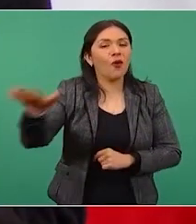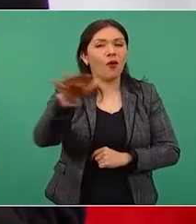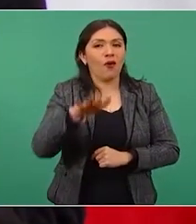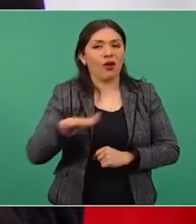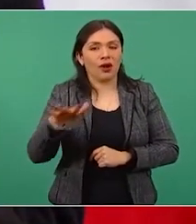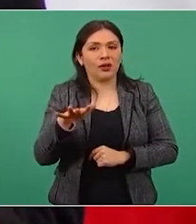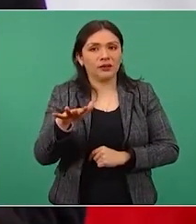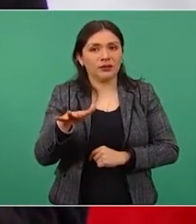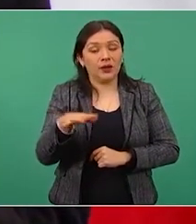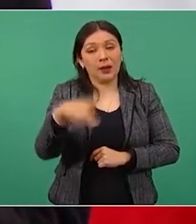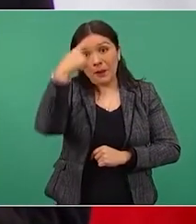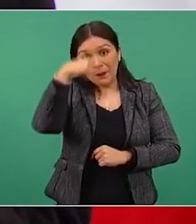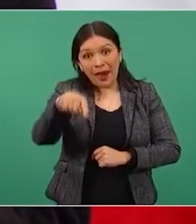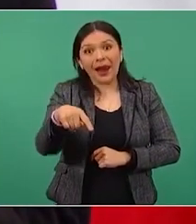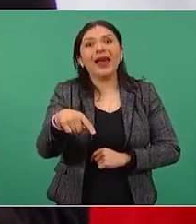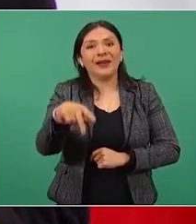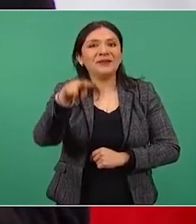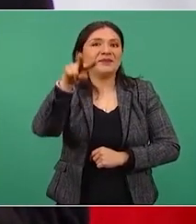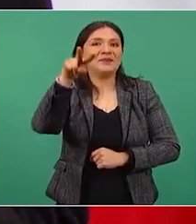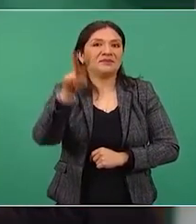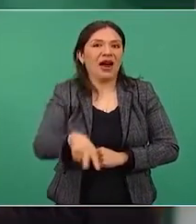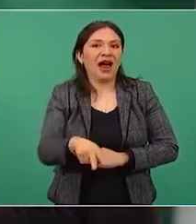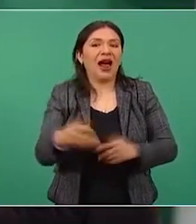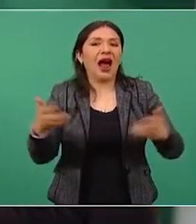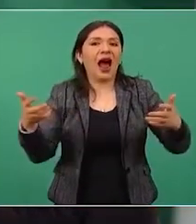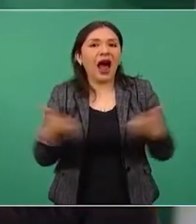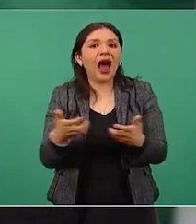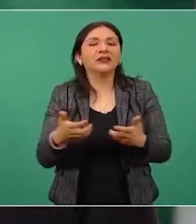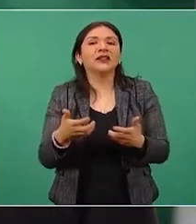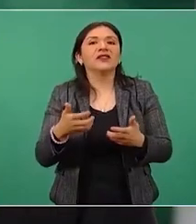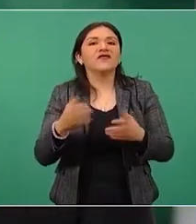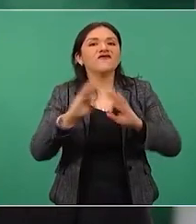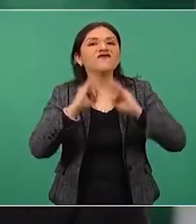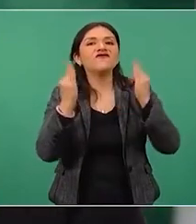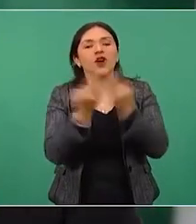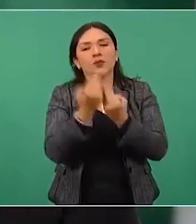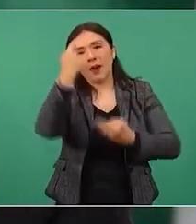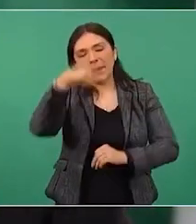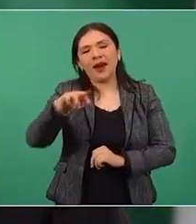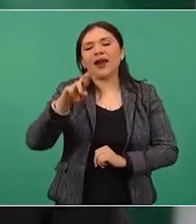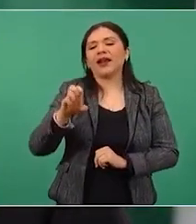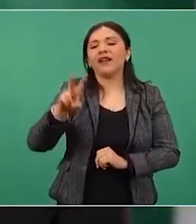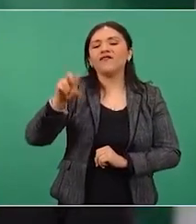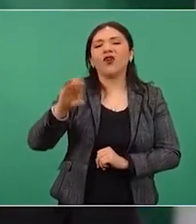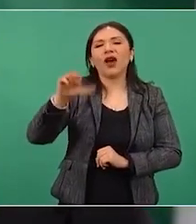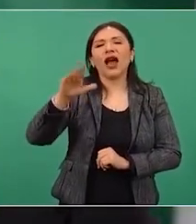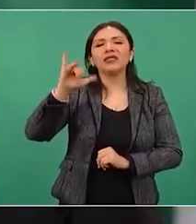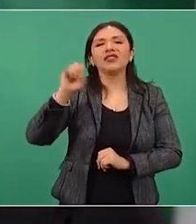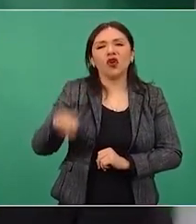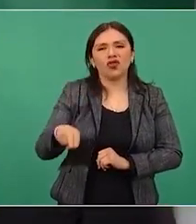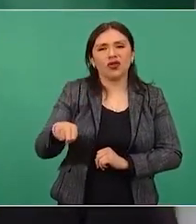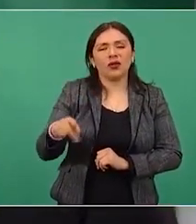hacer realidad el método de la revocación del mandato.